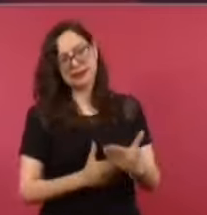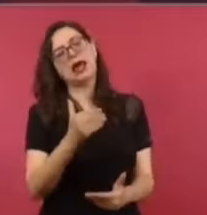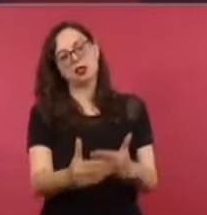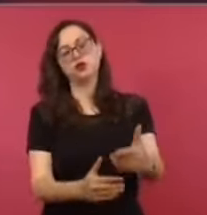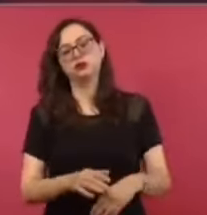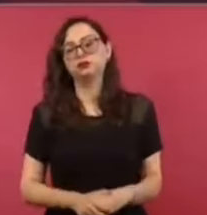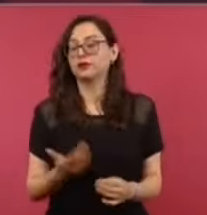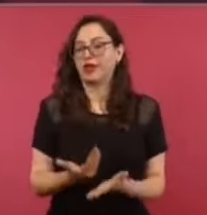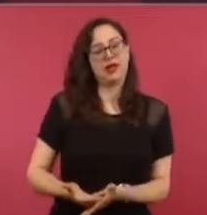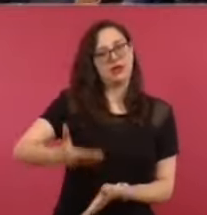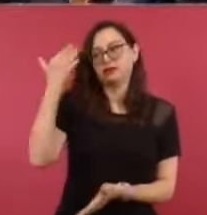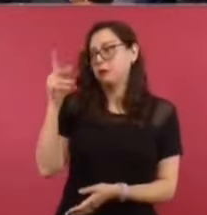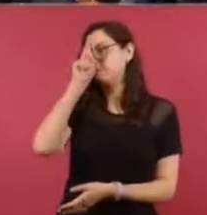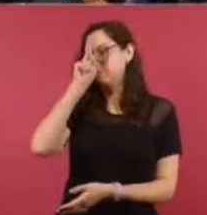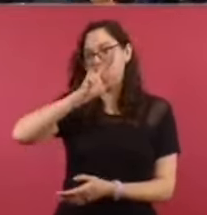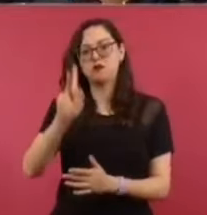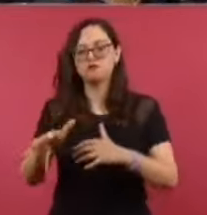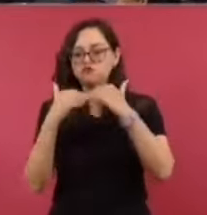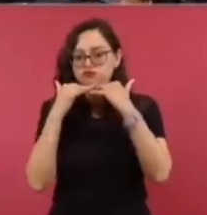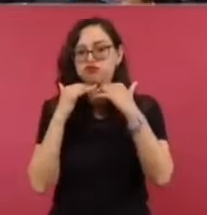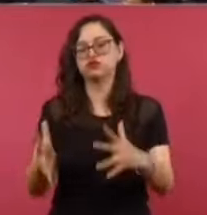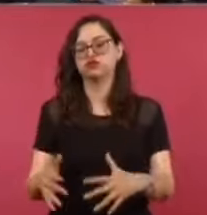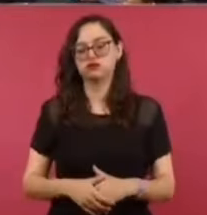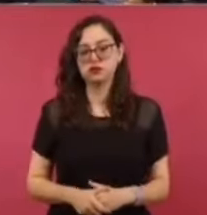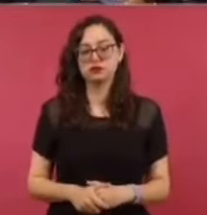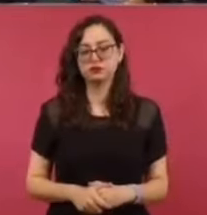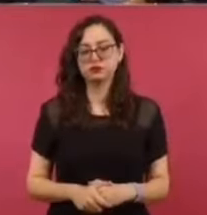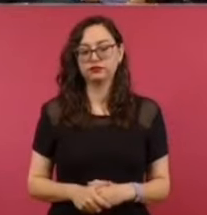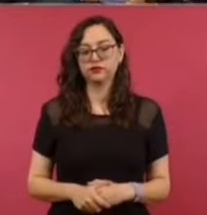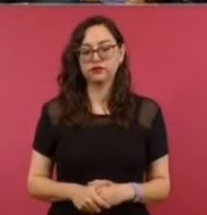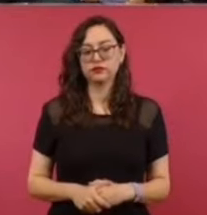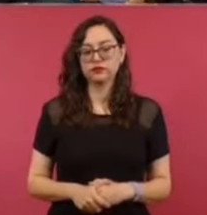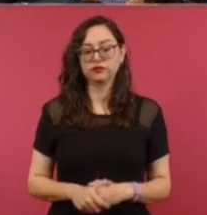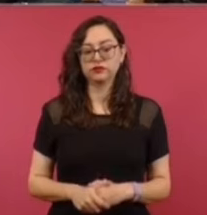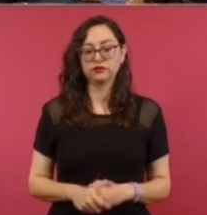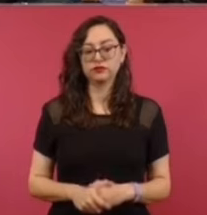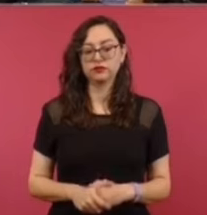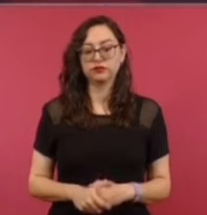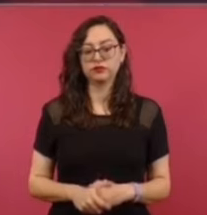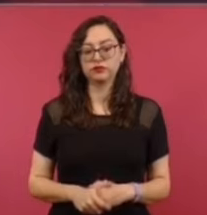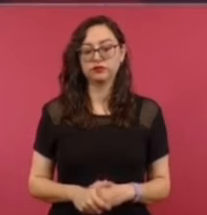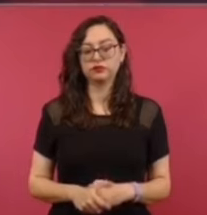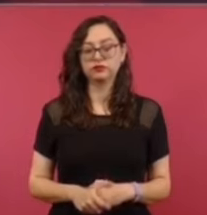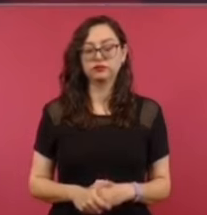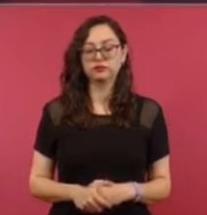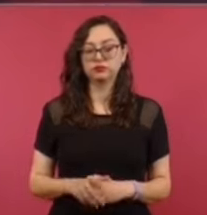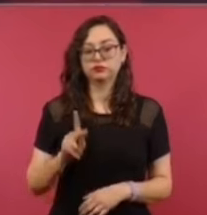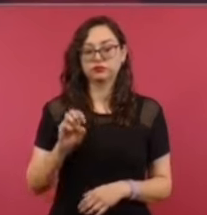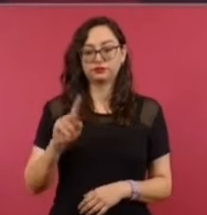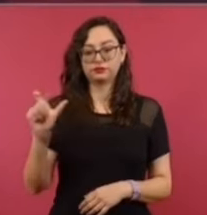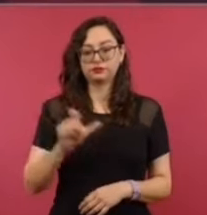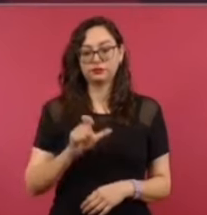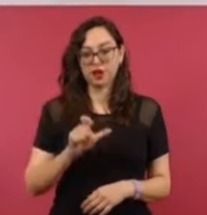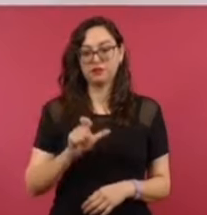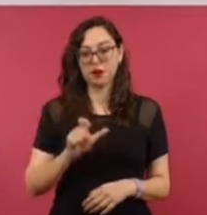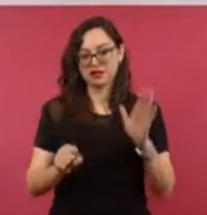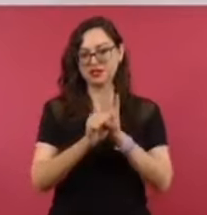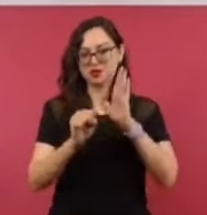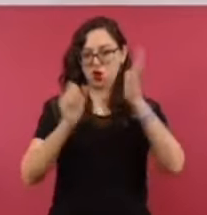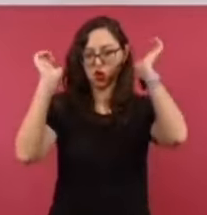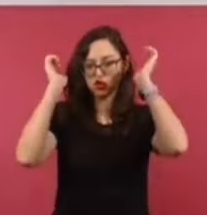muchísima la corrupción, el charrito de Pemex, cada vez sí, se ponía más ambo,